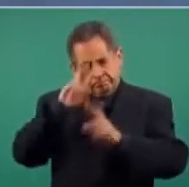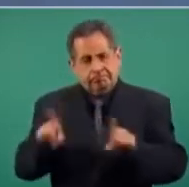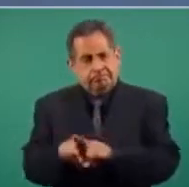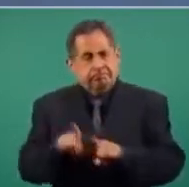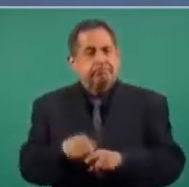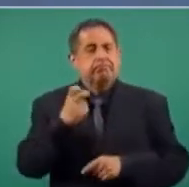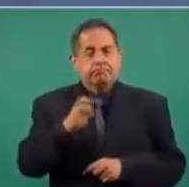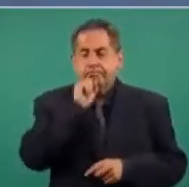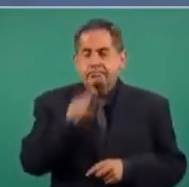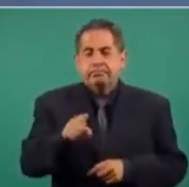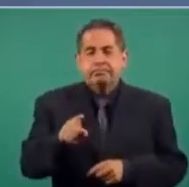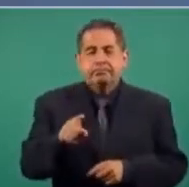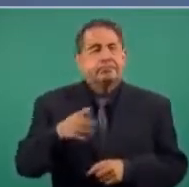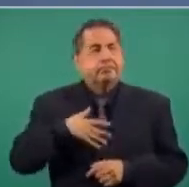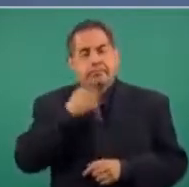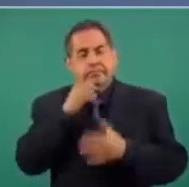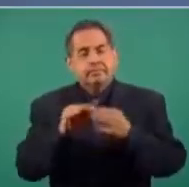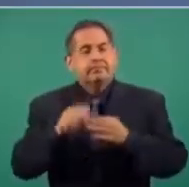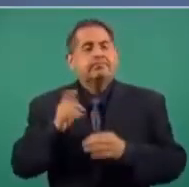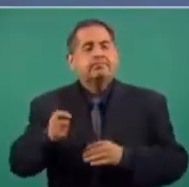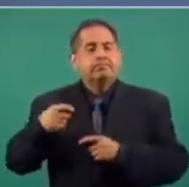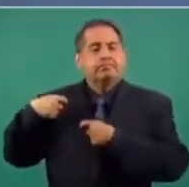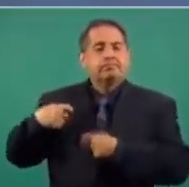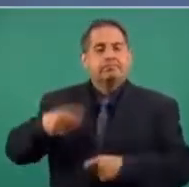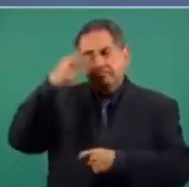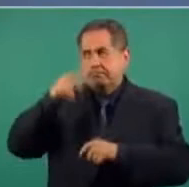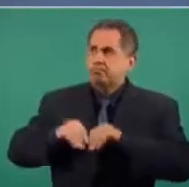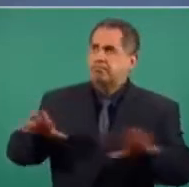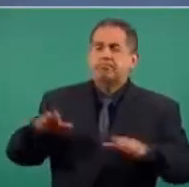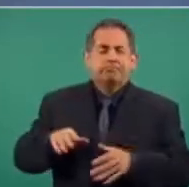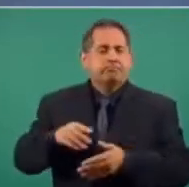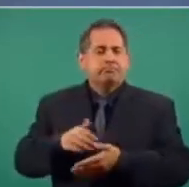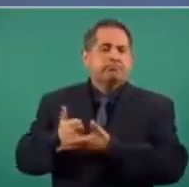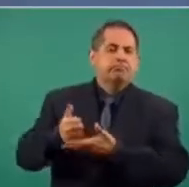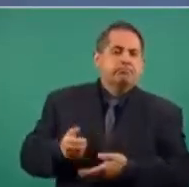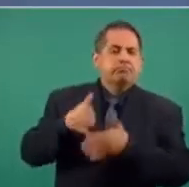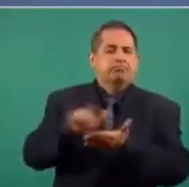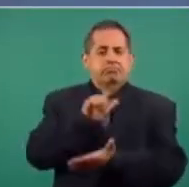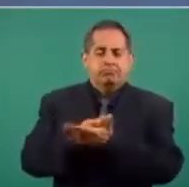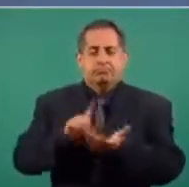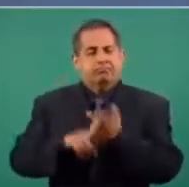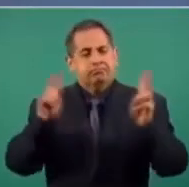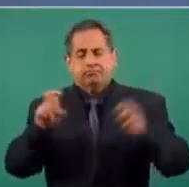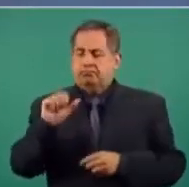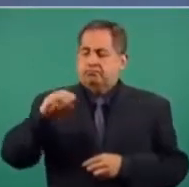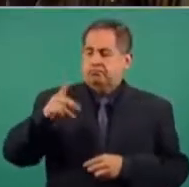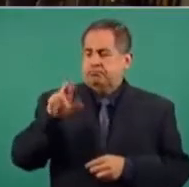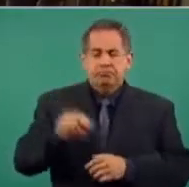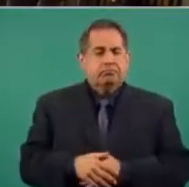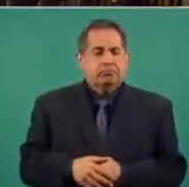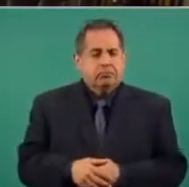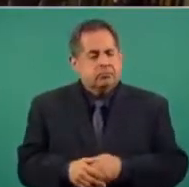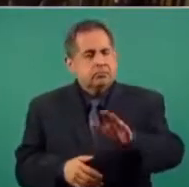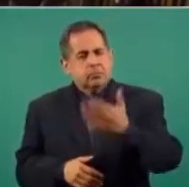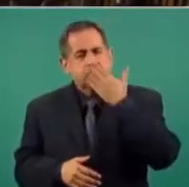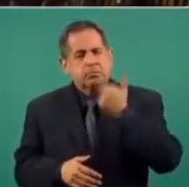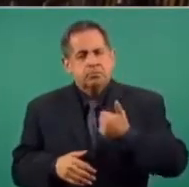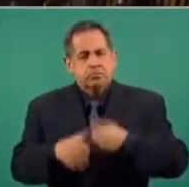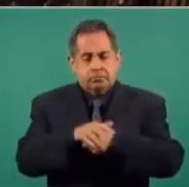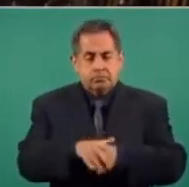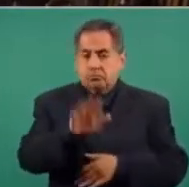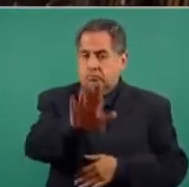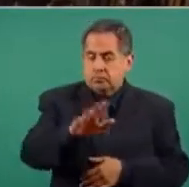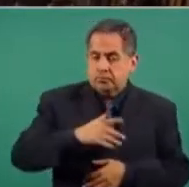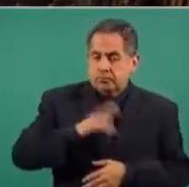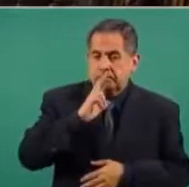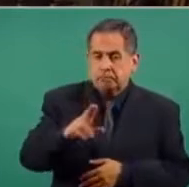Y es un, yo diría, es un legado de México al mundo el tema del amparo. Entonces, no hubo presiones para que no investigaran… Yo estoy